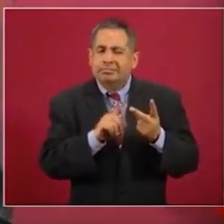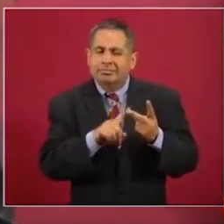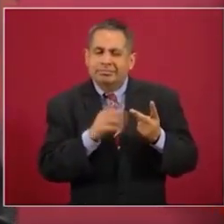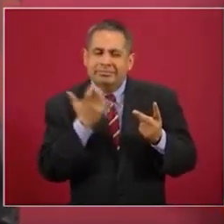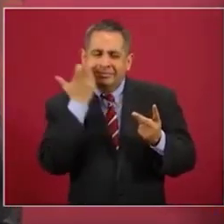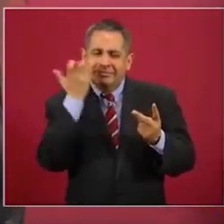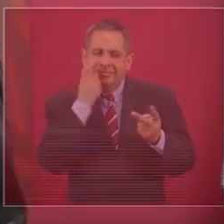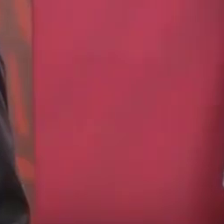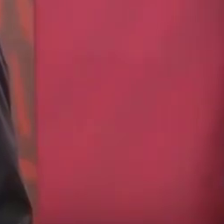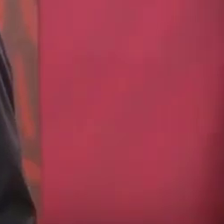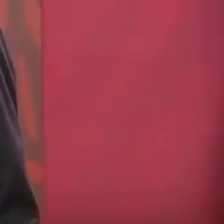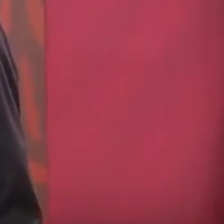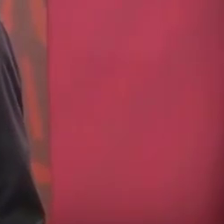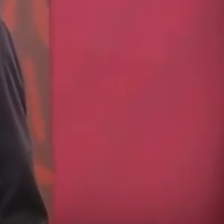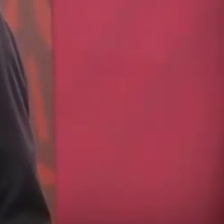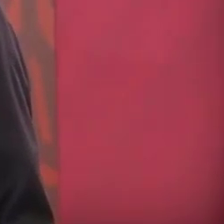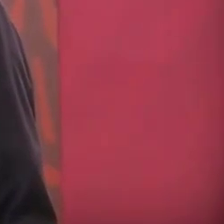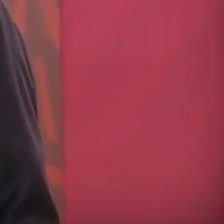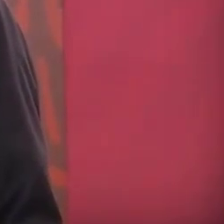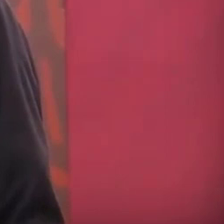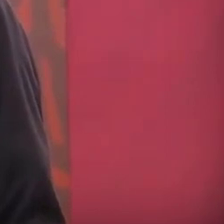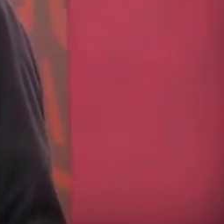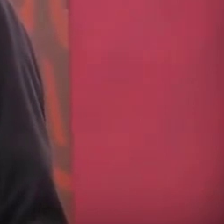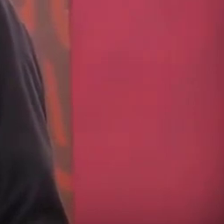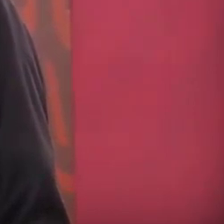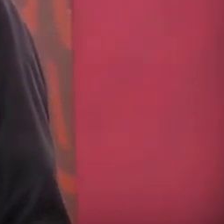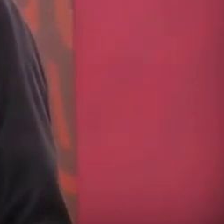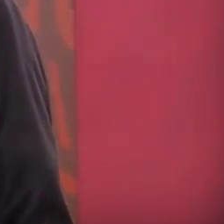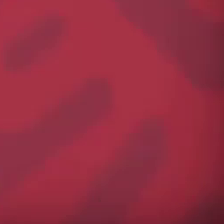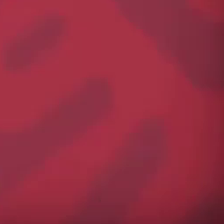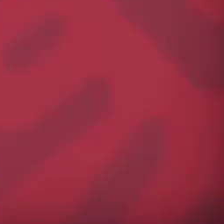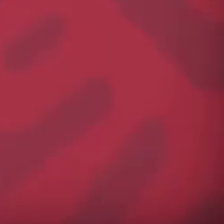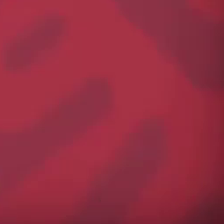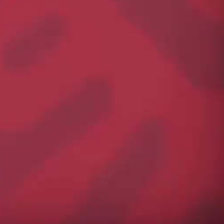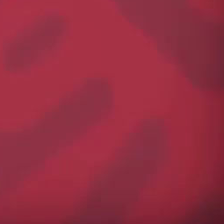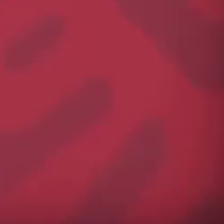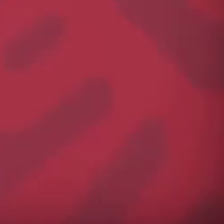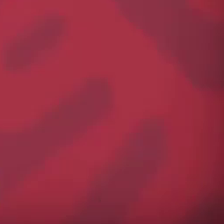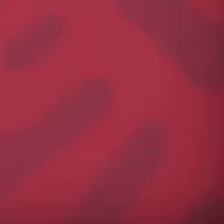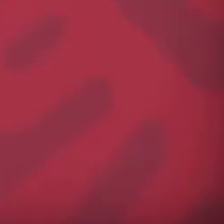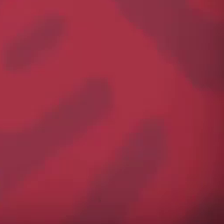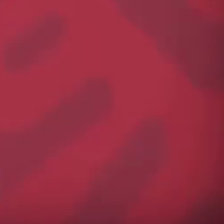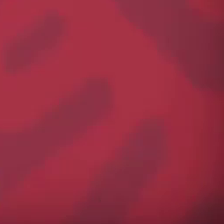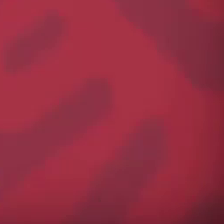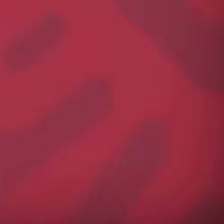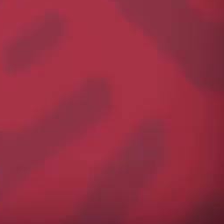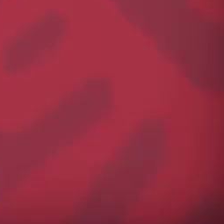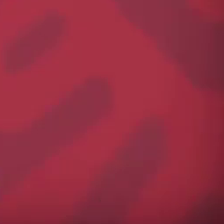de grupos.